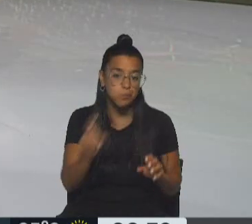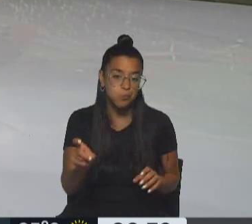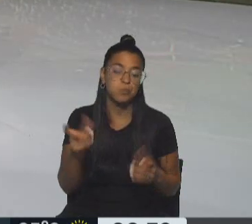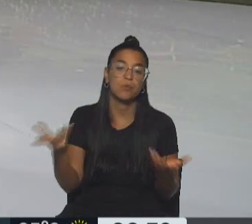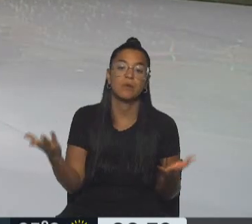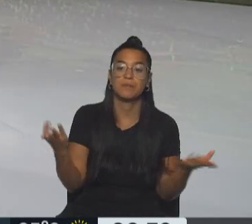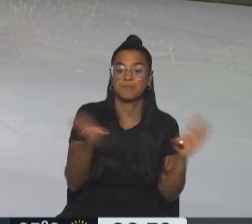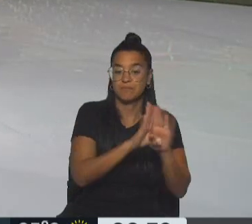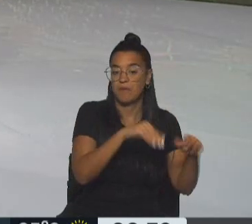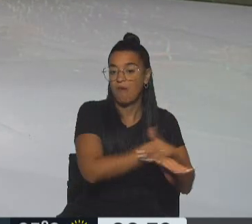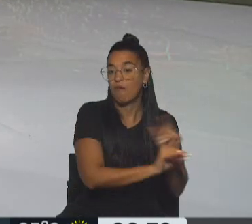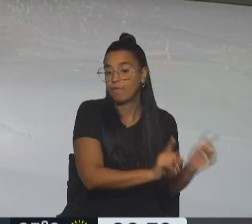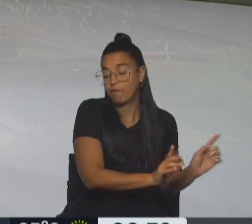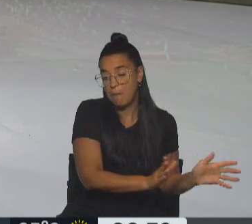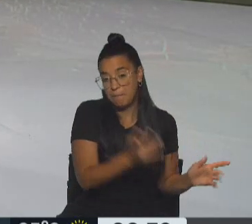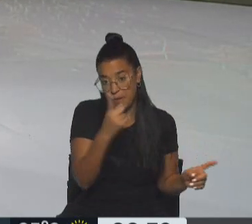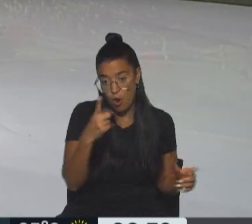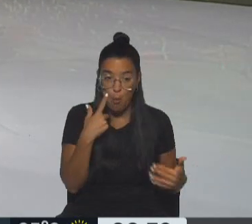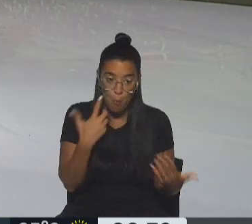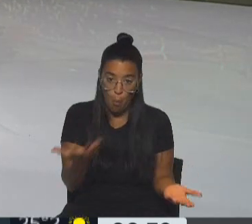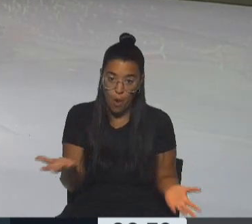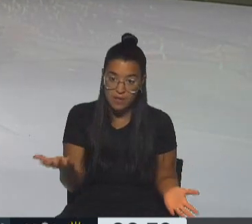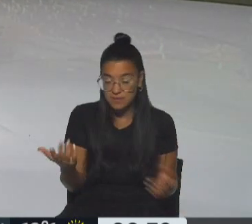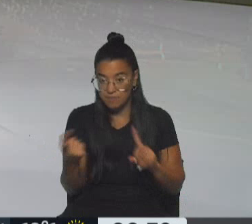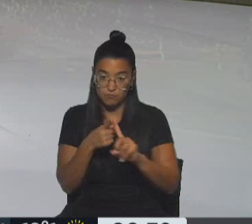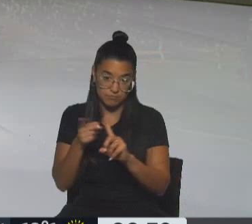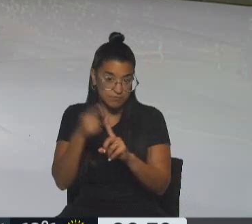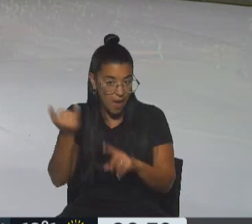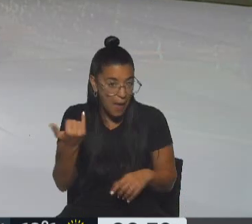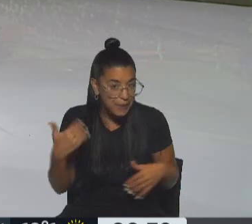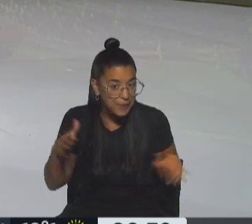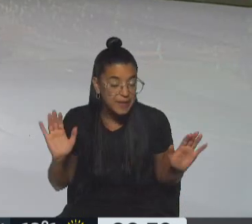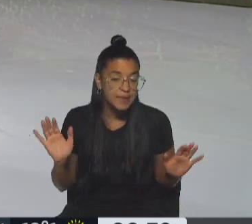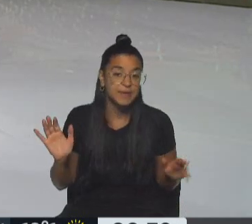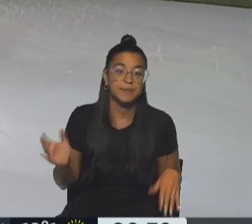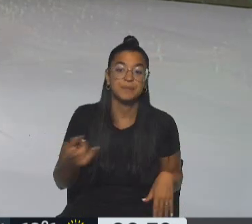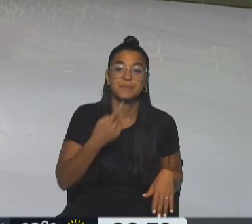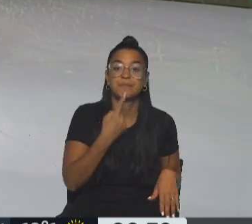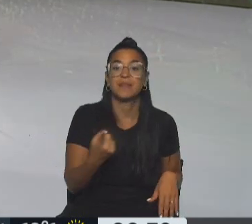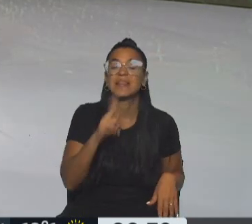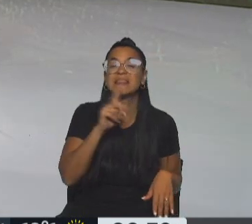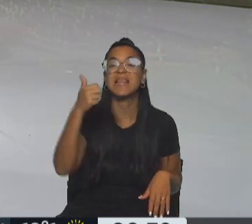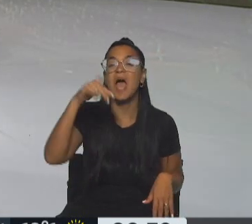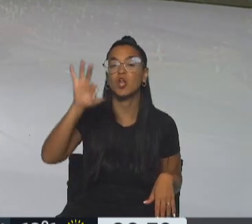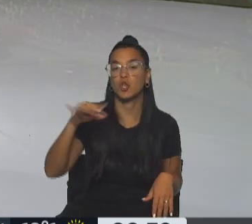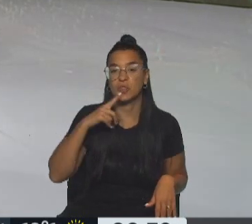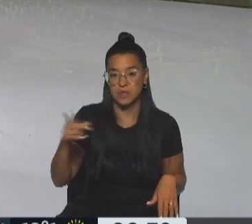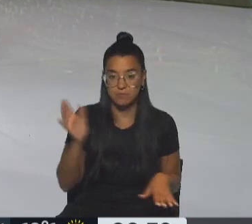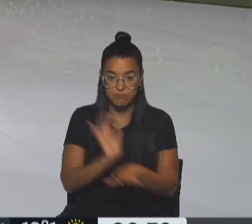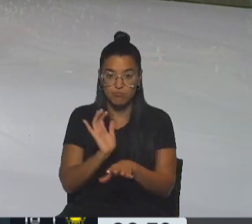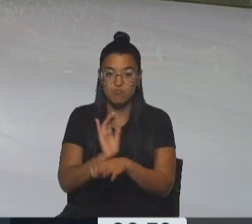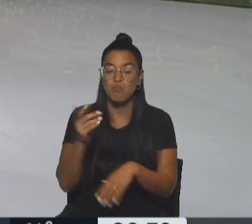se cerró la causa, pero bueno, muestran cierta cercanía, habla de Tano, se refiere... No, cercanía no,